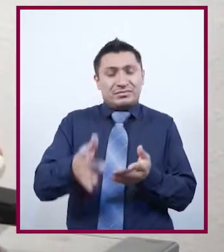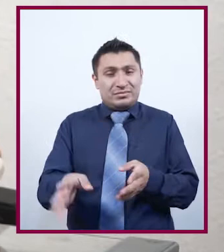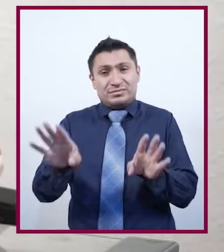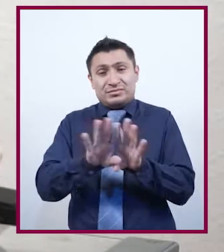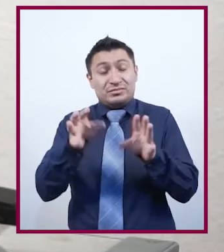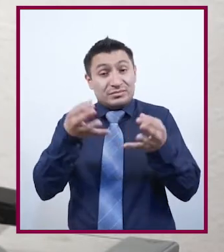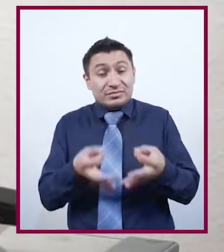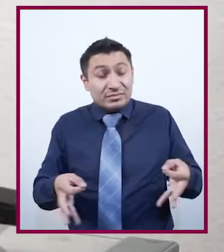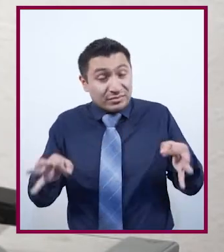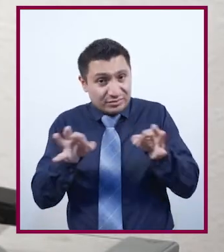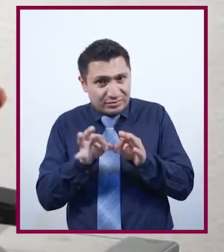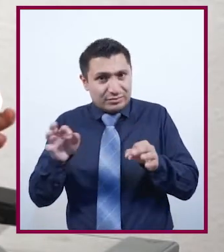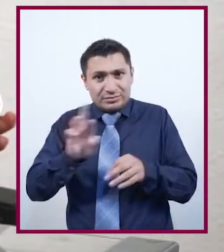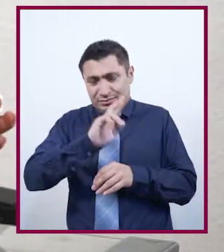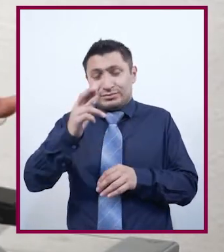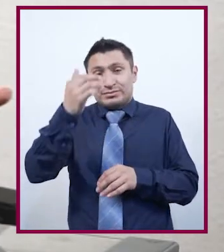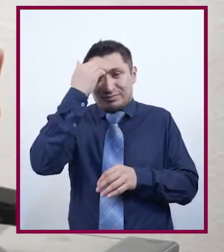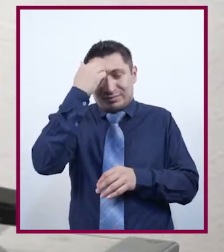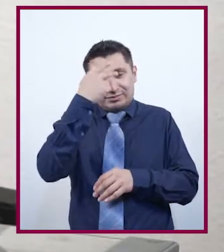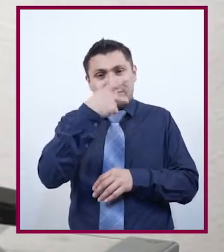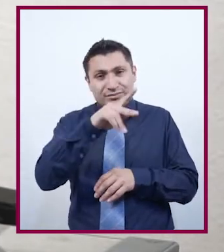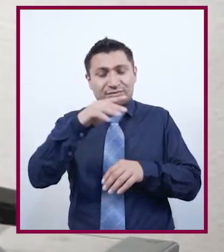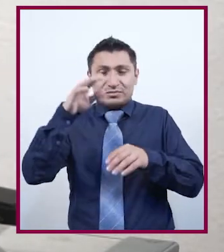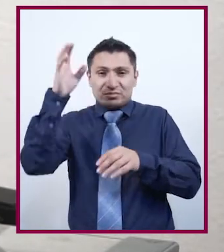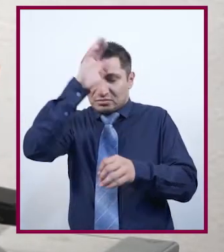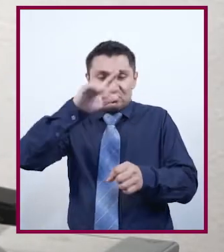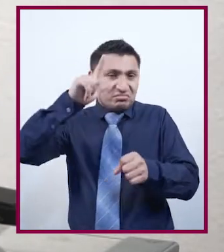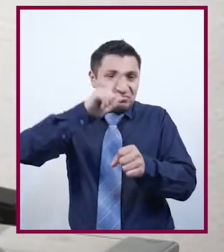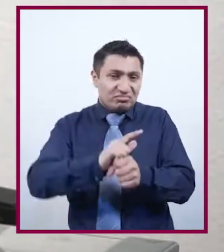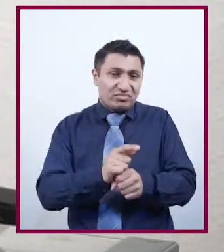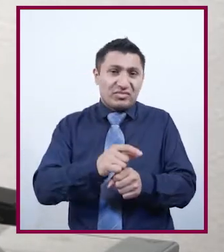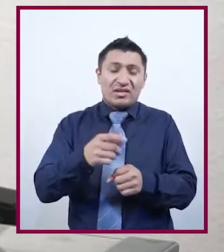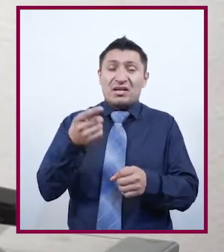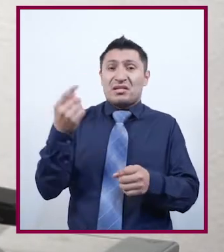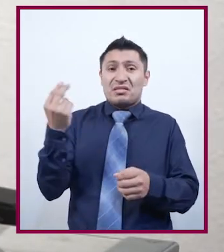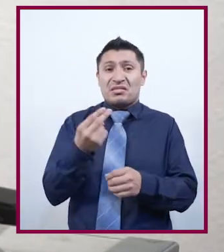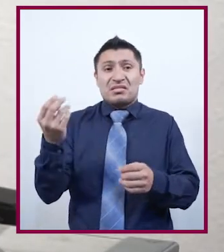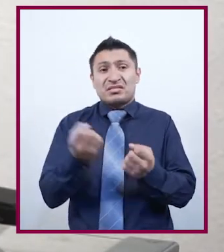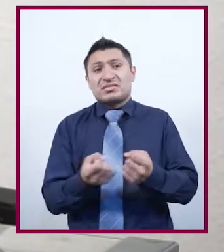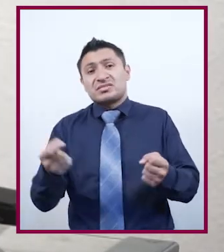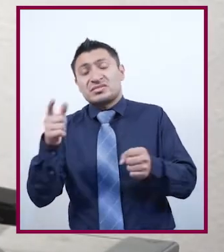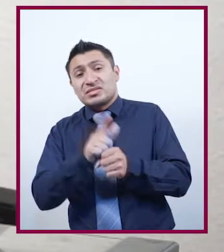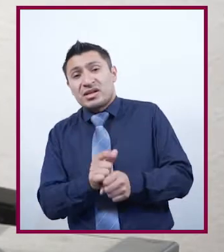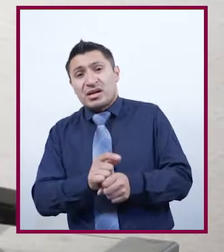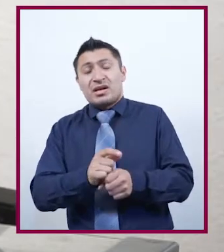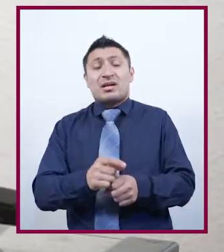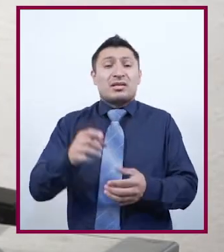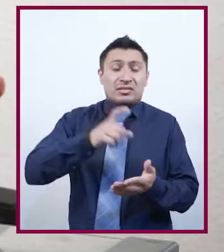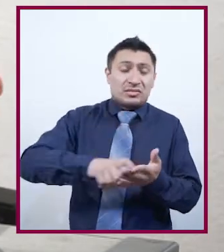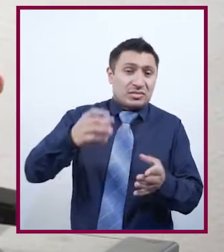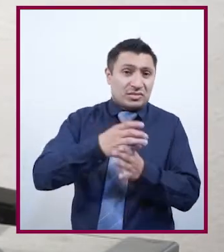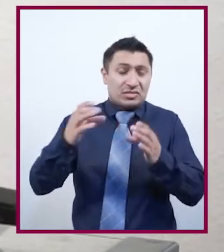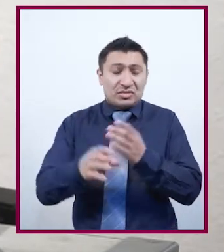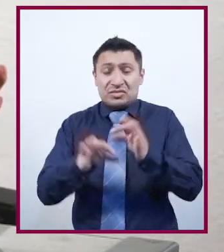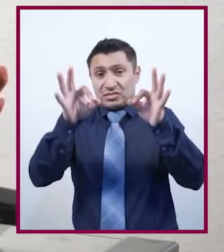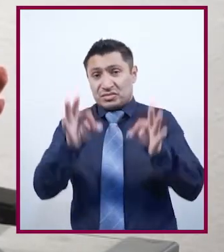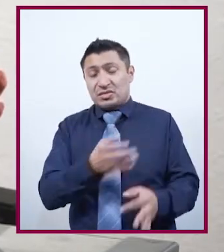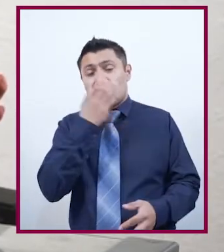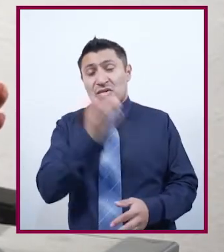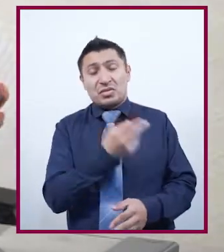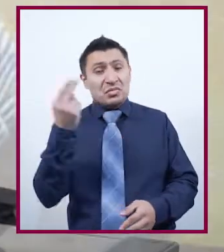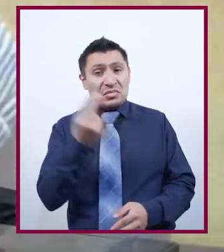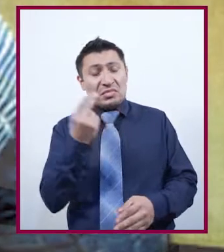protagonismo, al reconocimiento de sus rituales propios, demandas sociales, consumo de mercancías específicas, costumbres y